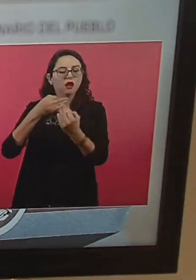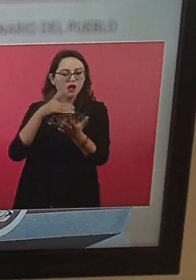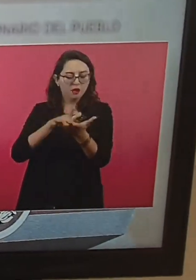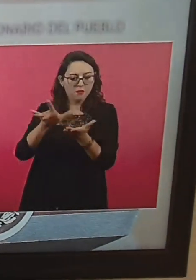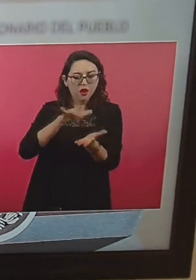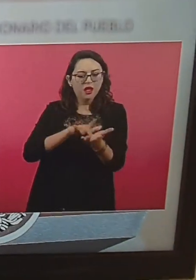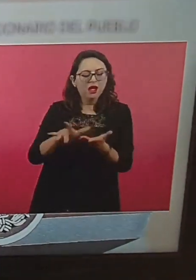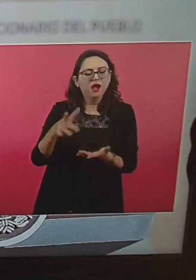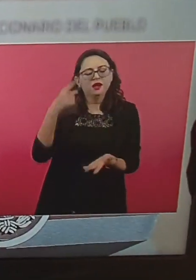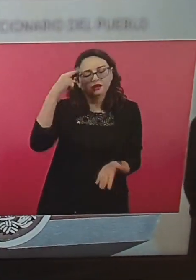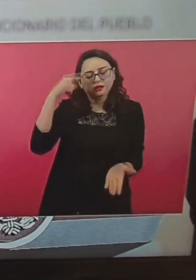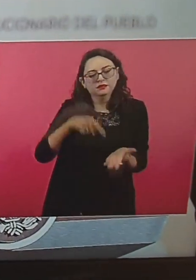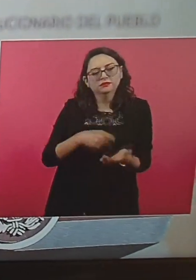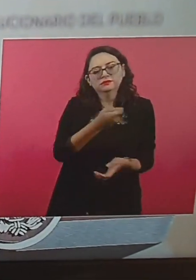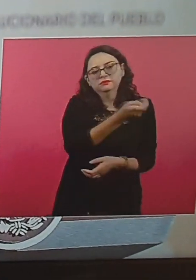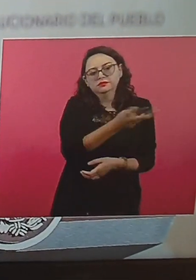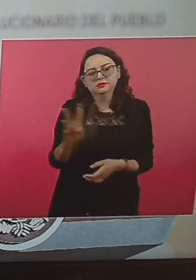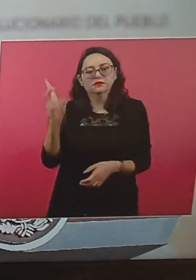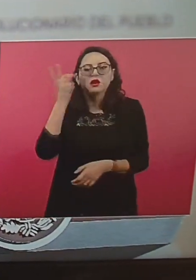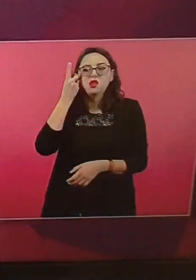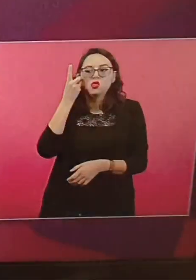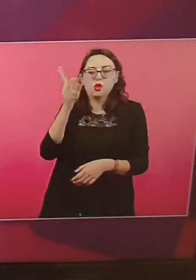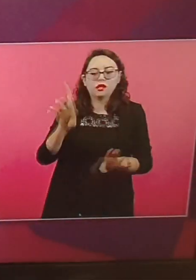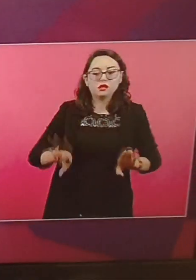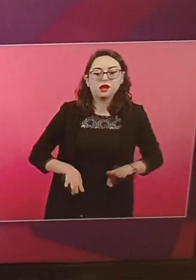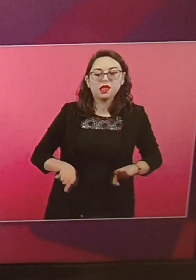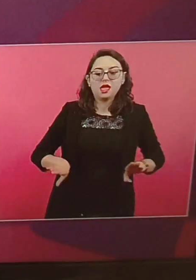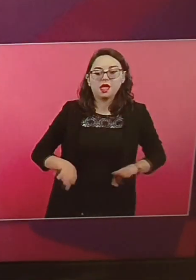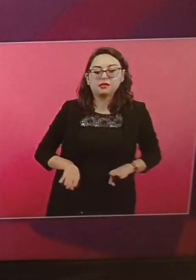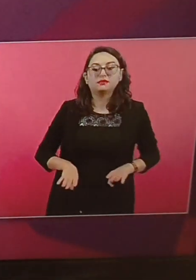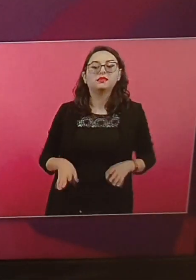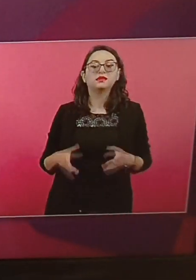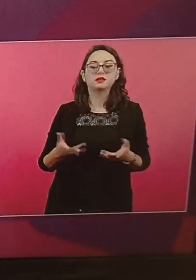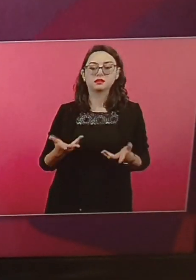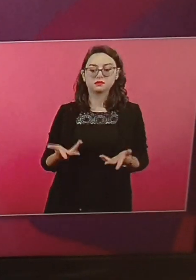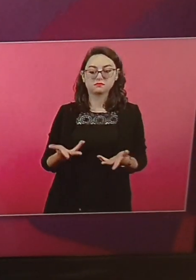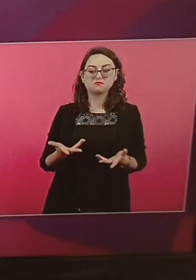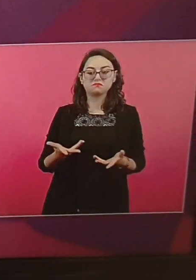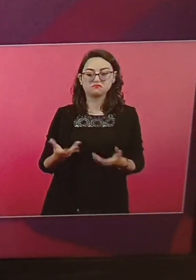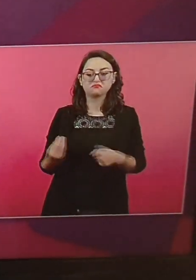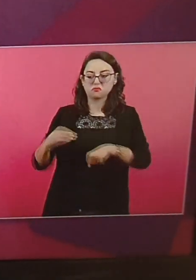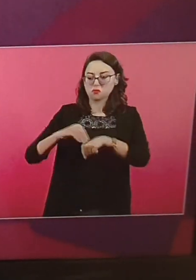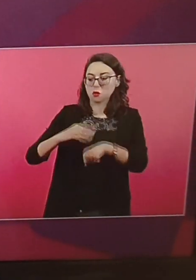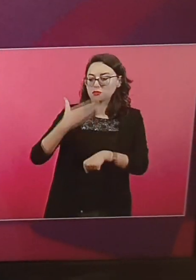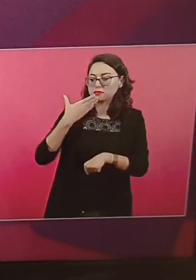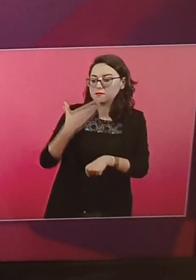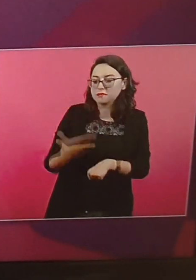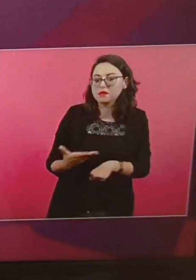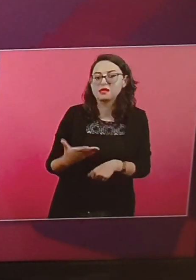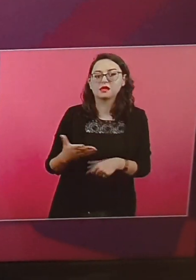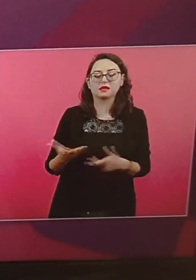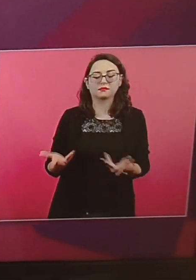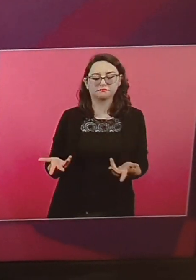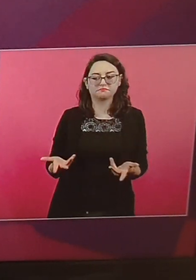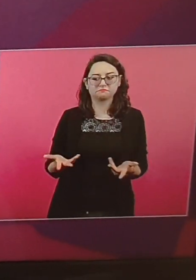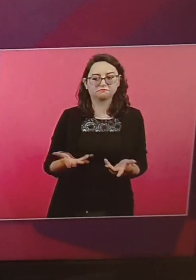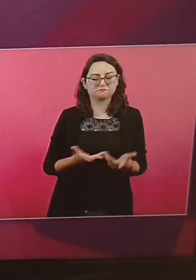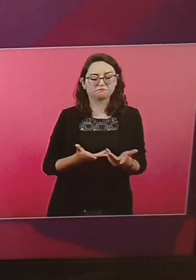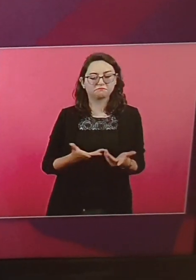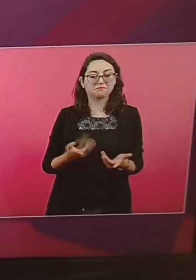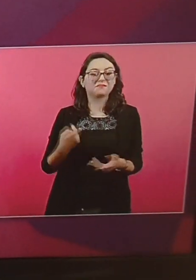gente... Todos. Son gentes... Que se portan muy bien. Lo que pasa